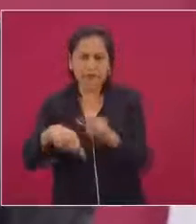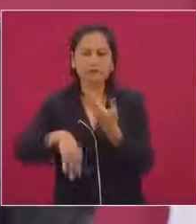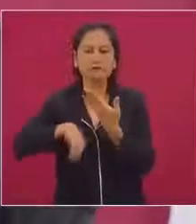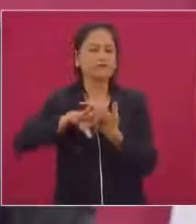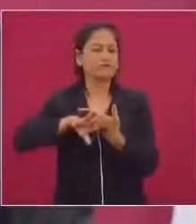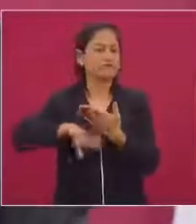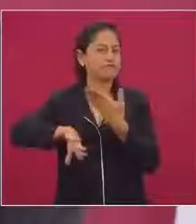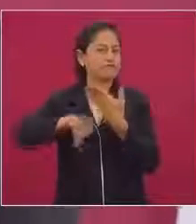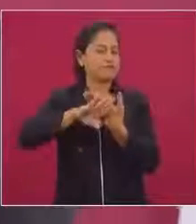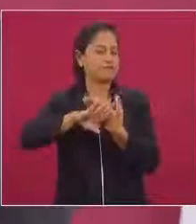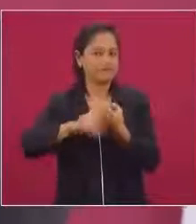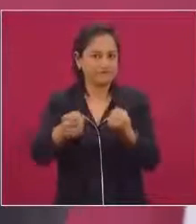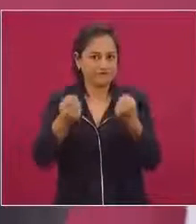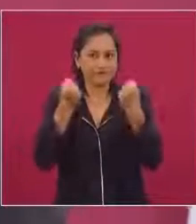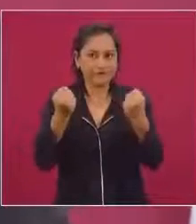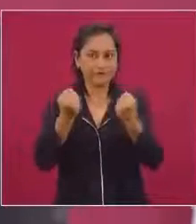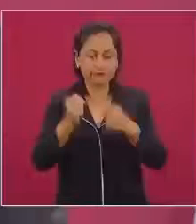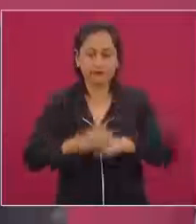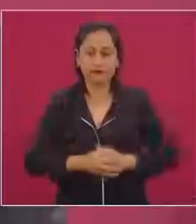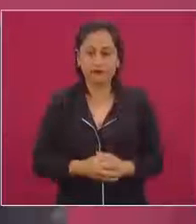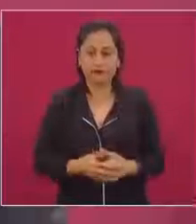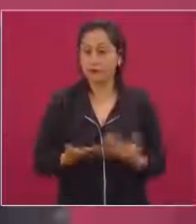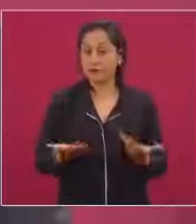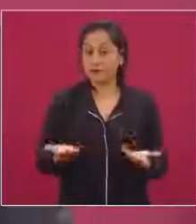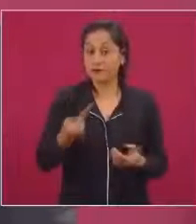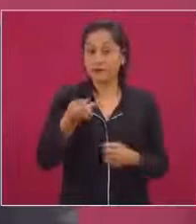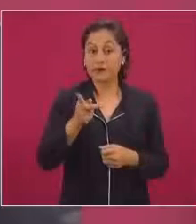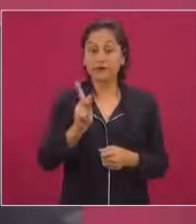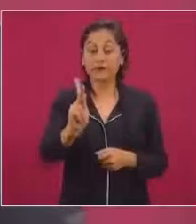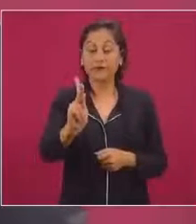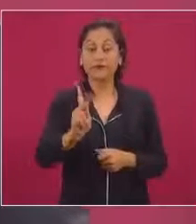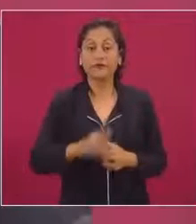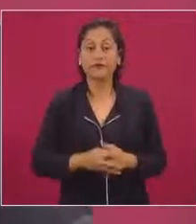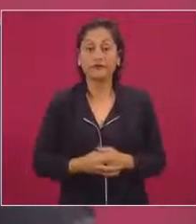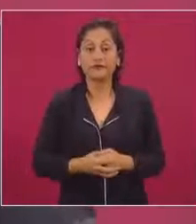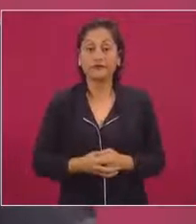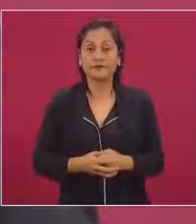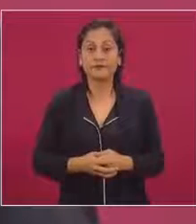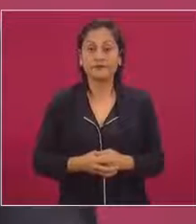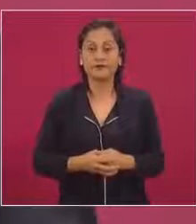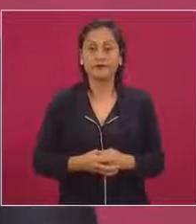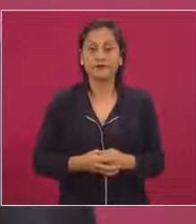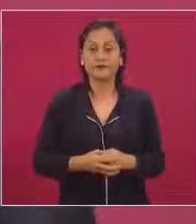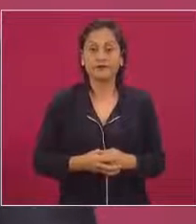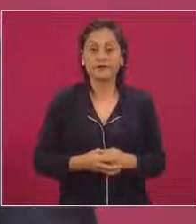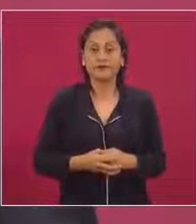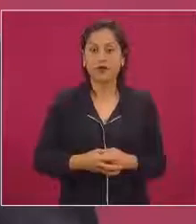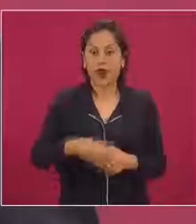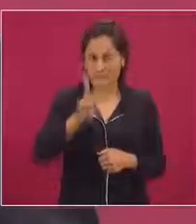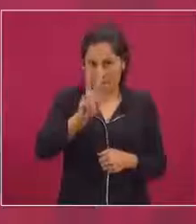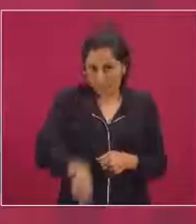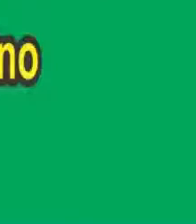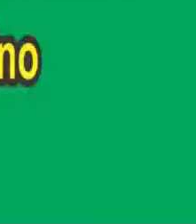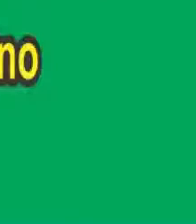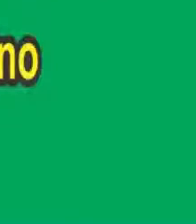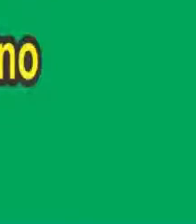Pero, ¿cuál es la realidad que estamos trabajando?